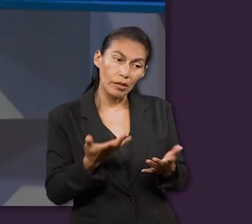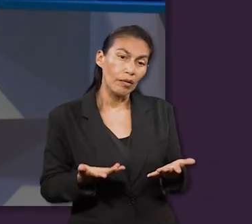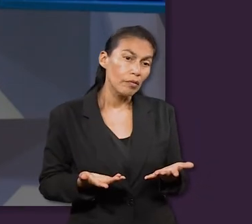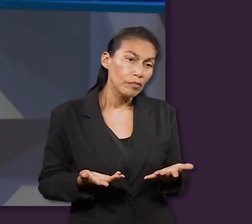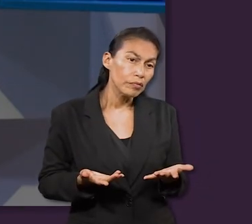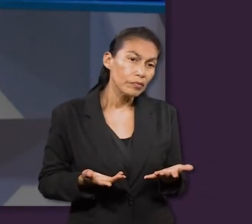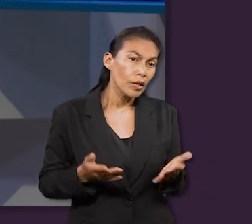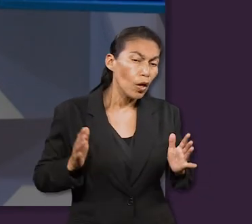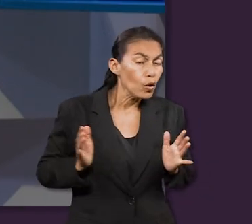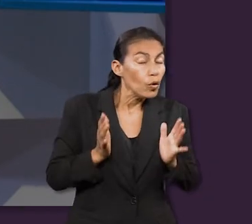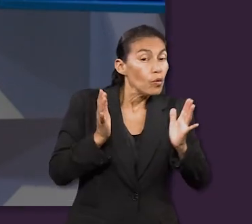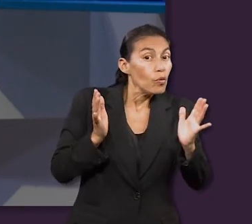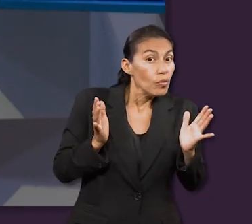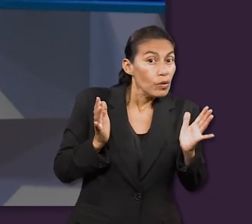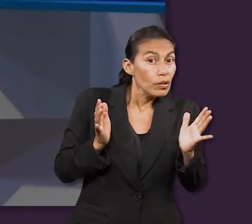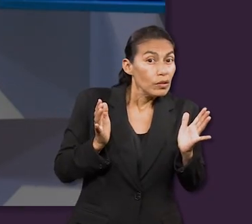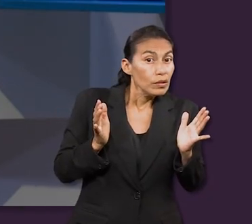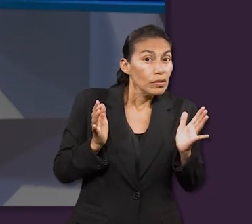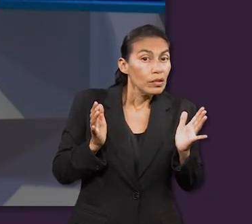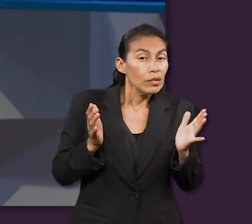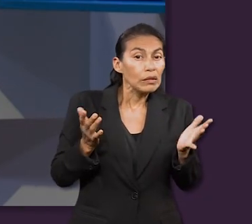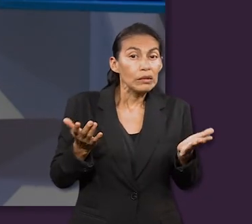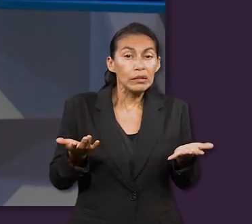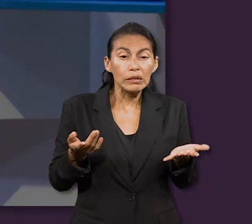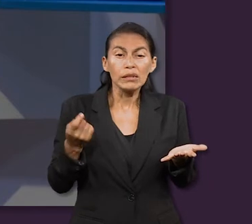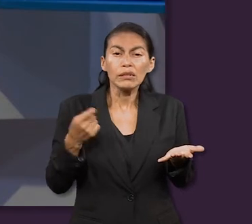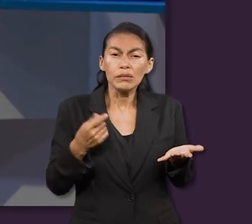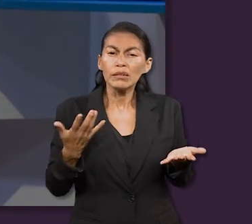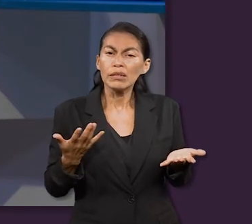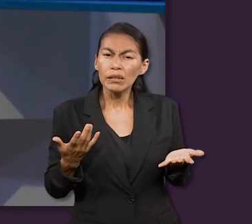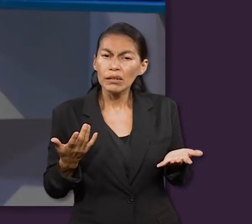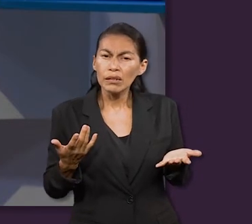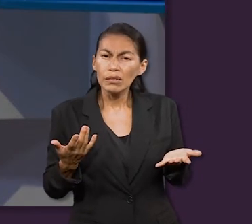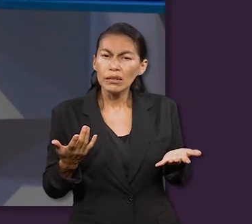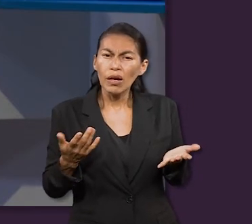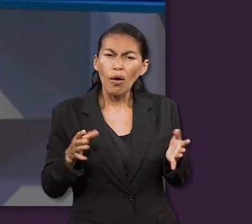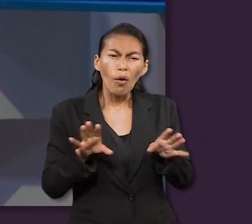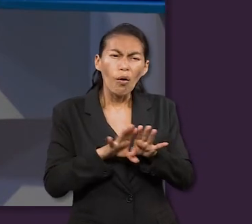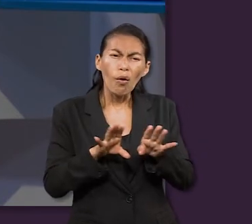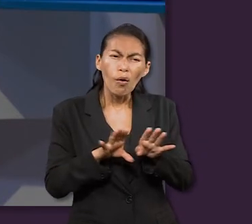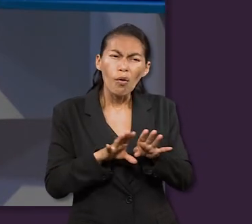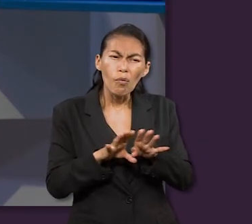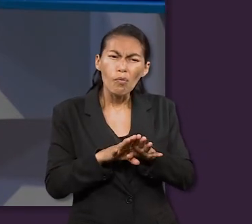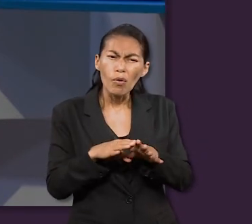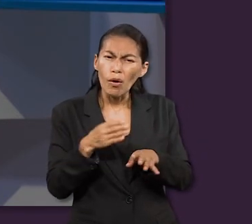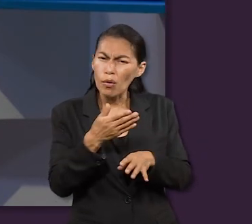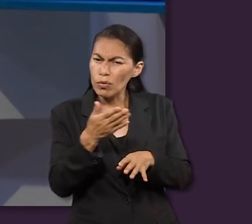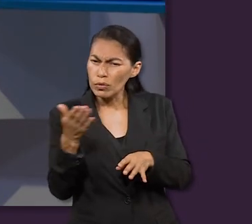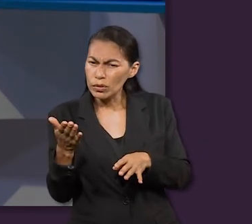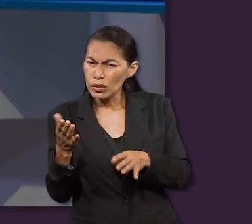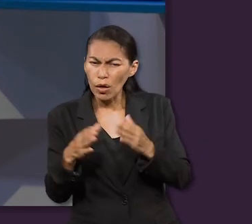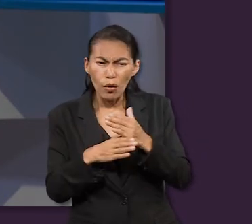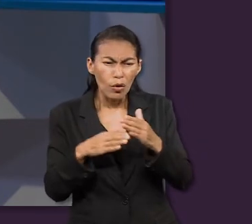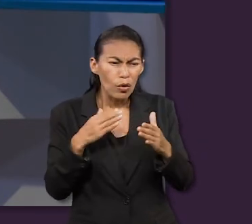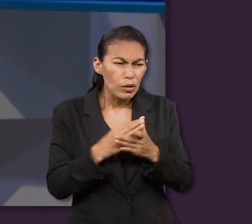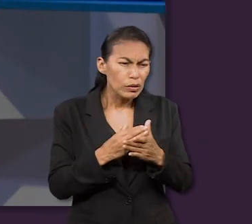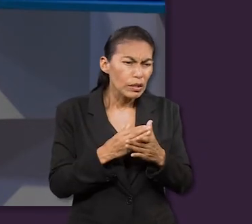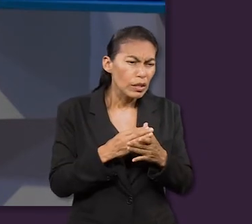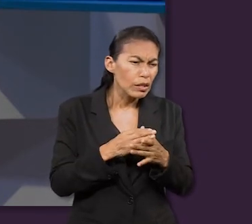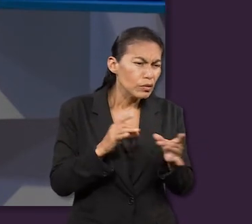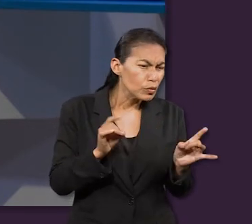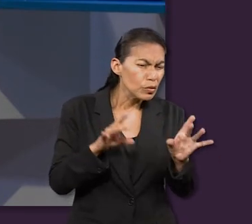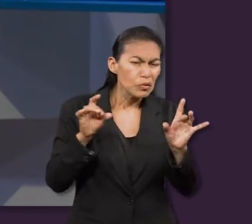enfoque distinto. Nos dice, bueno, hay sorpresas, pero que estas sorpresas que vienen a continuación, que no los